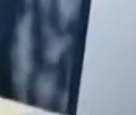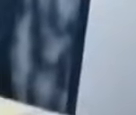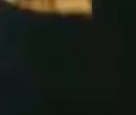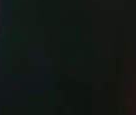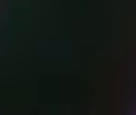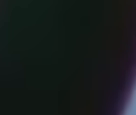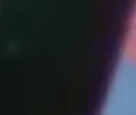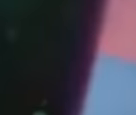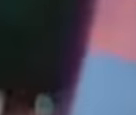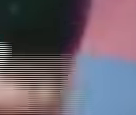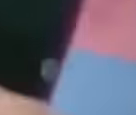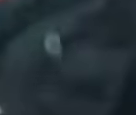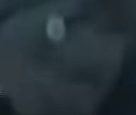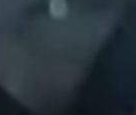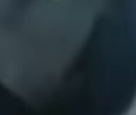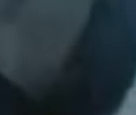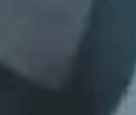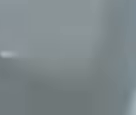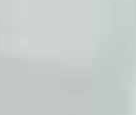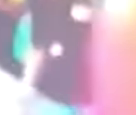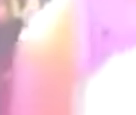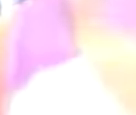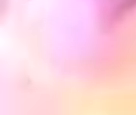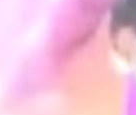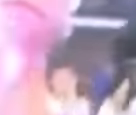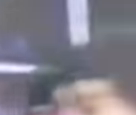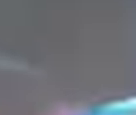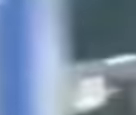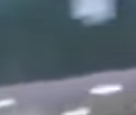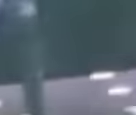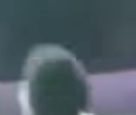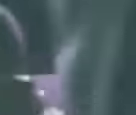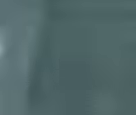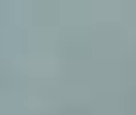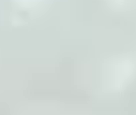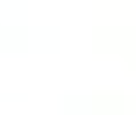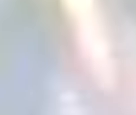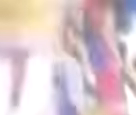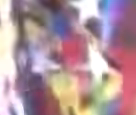gran obra de una patria buena, verdaderamente nueva.